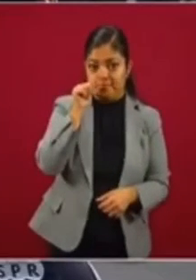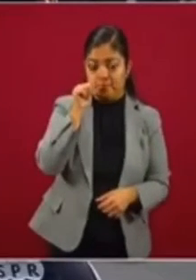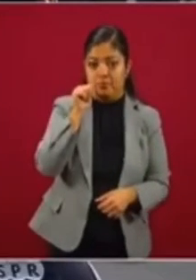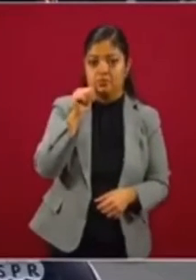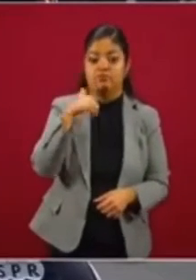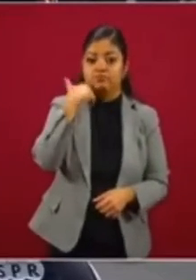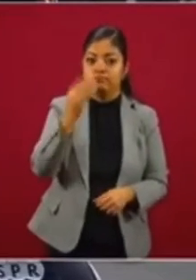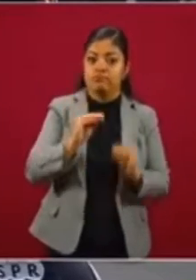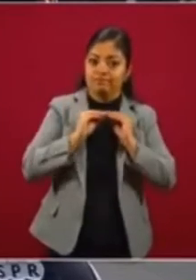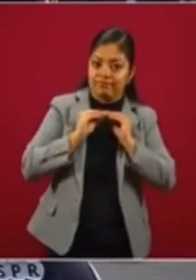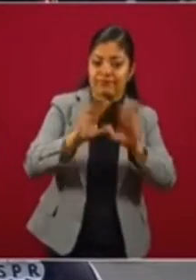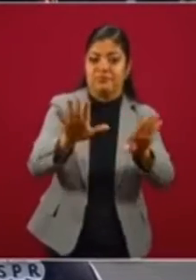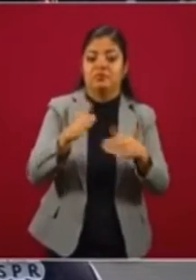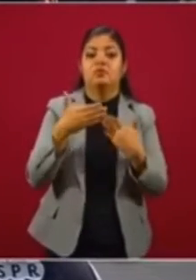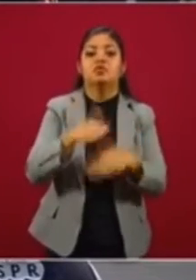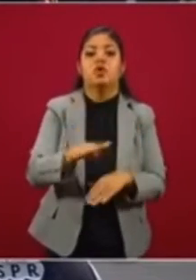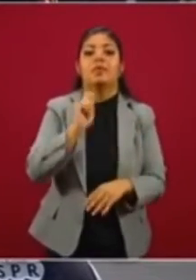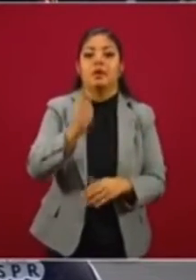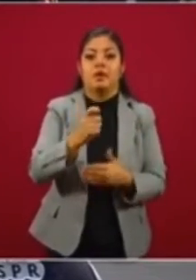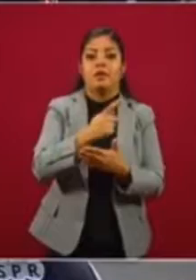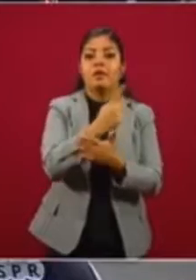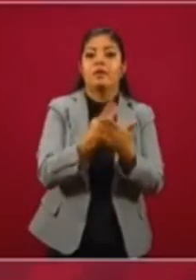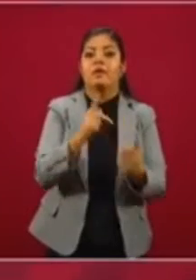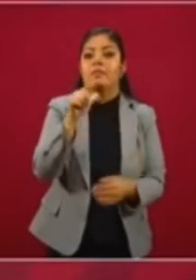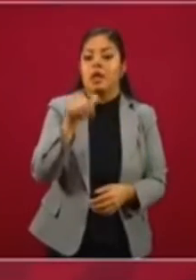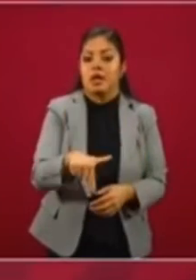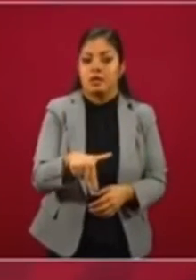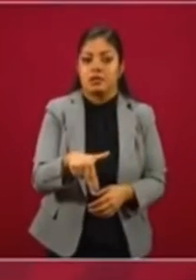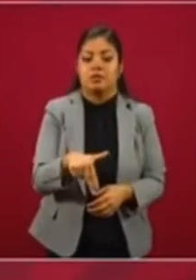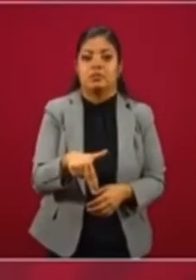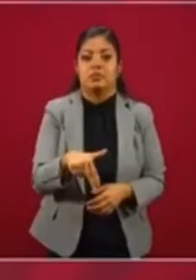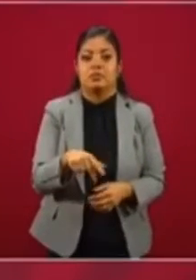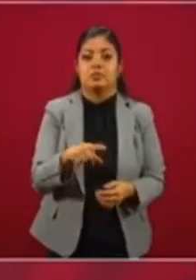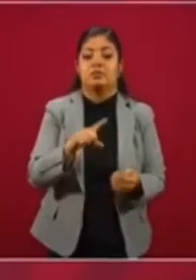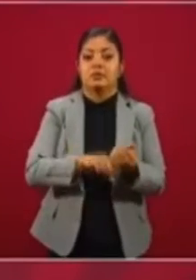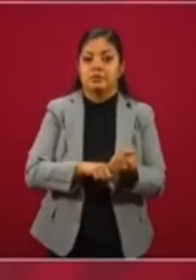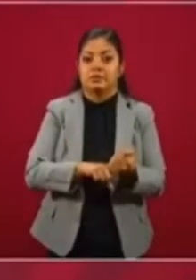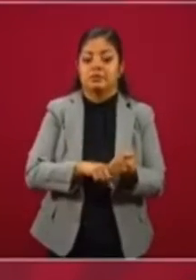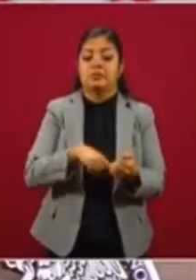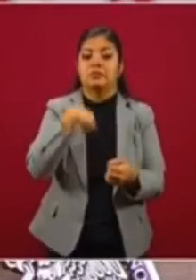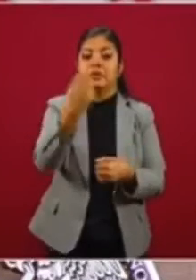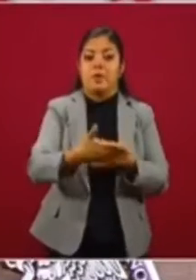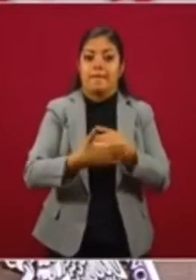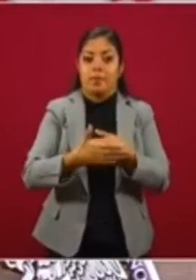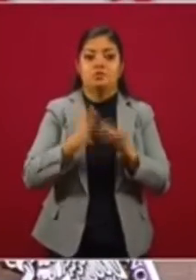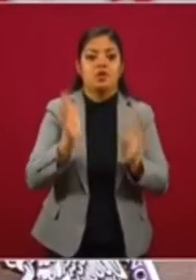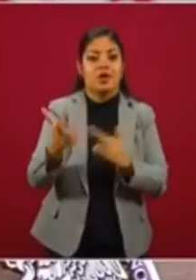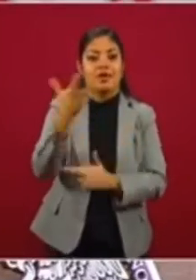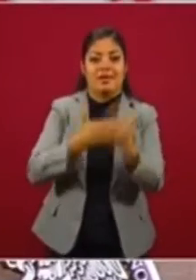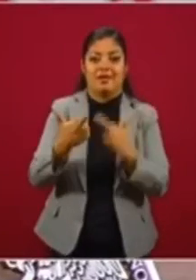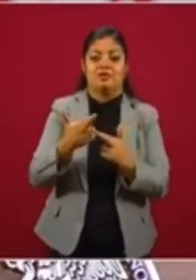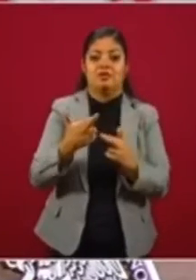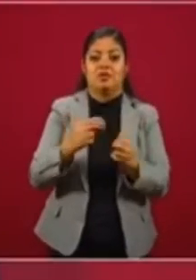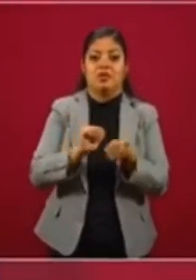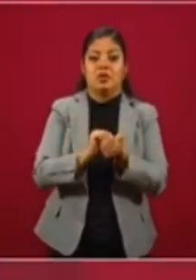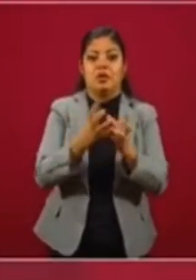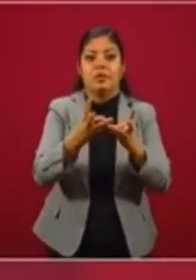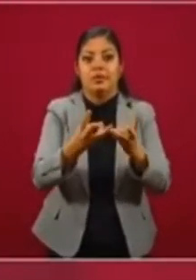conocer ya el plan del regreso a la nueva normalidad. Mañana